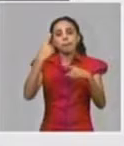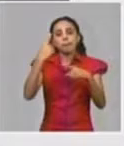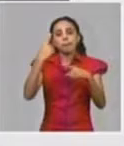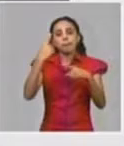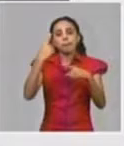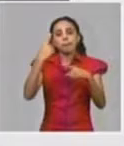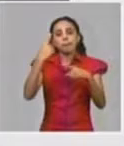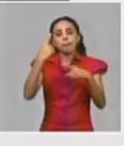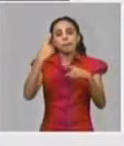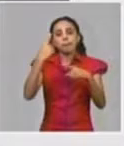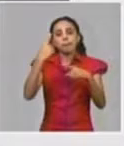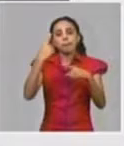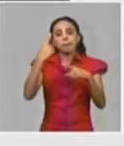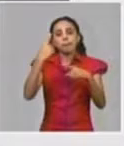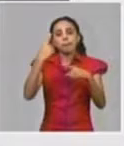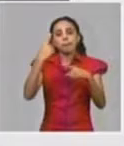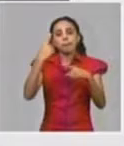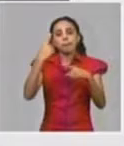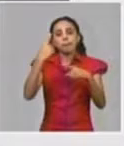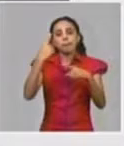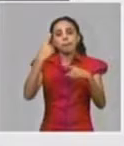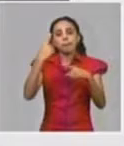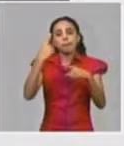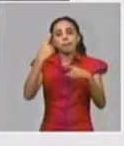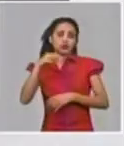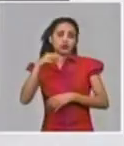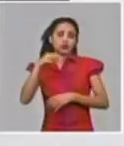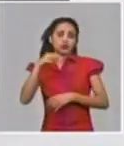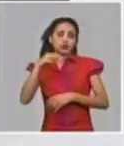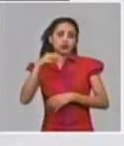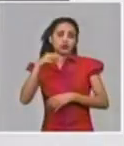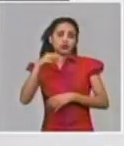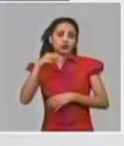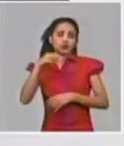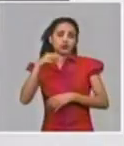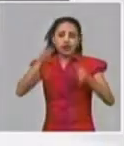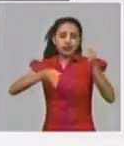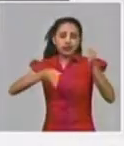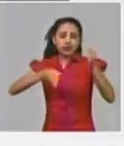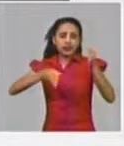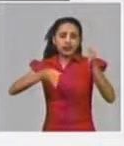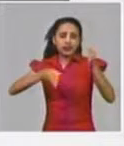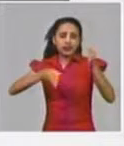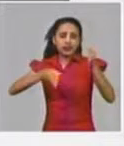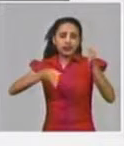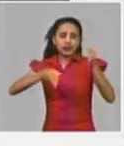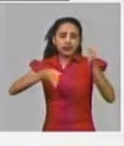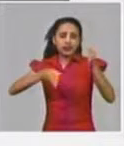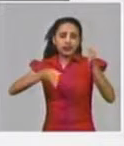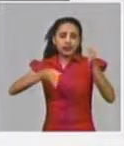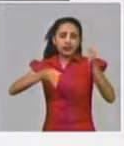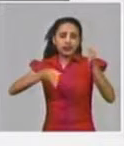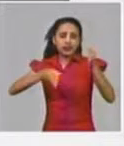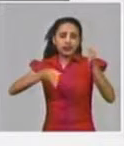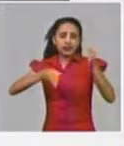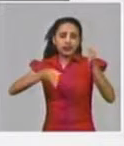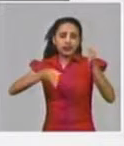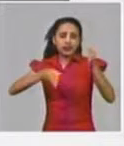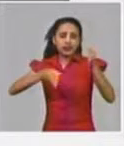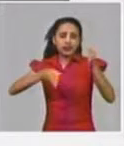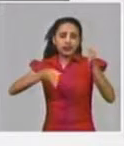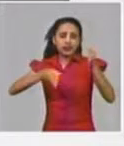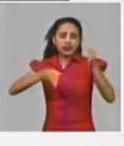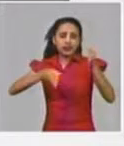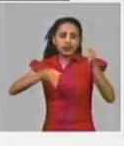descrito un escenario favorable un escenario medio un escenario crítico en una de las ocasiones que estuvimos aquí estábamos entre el